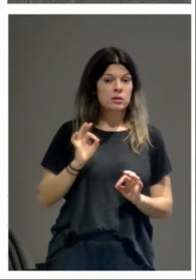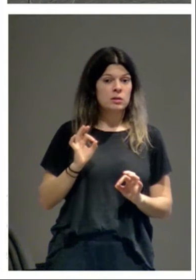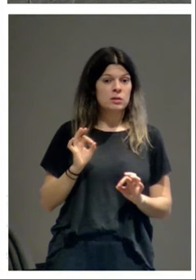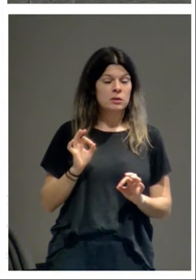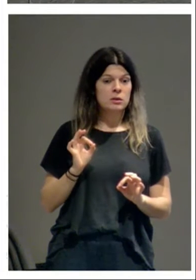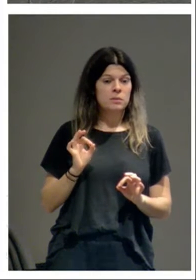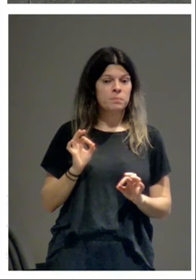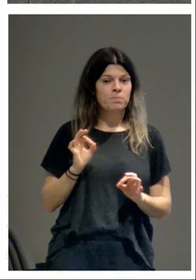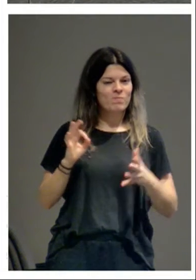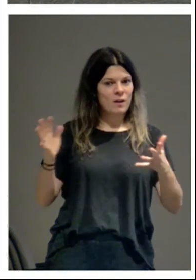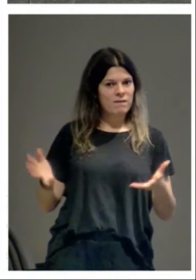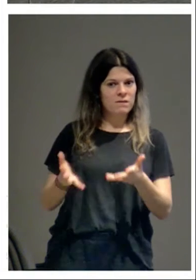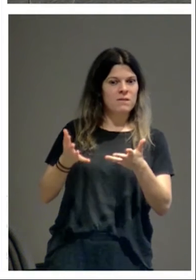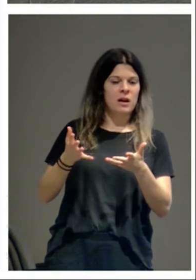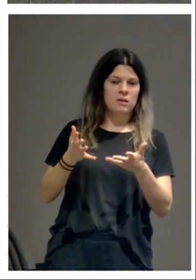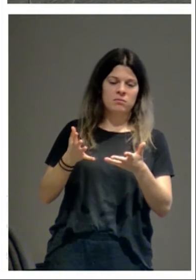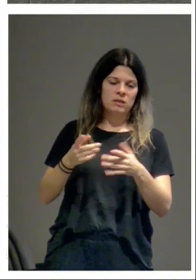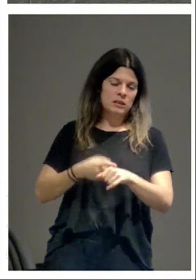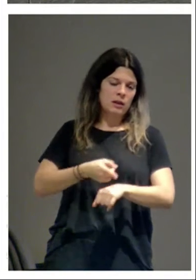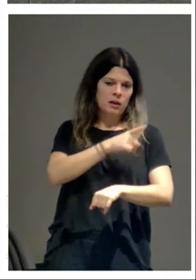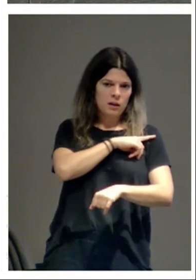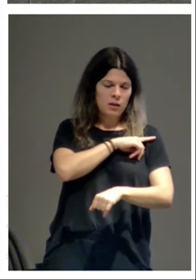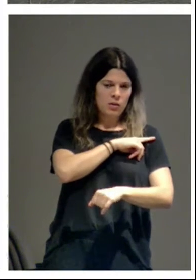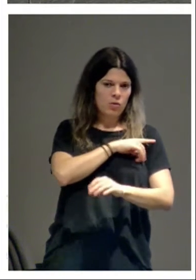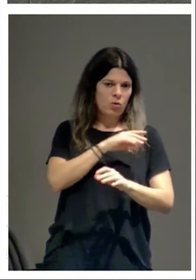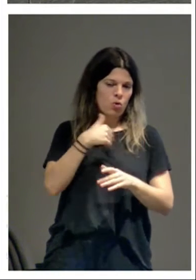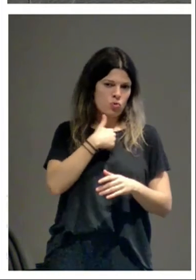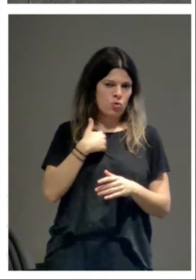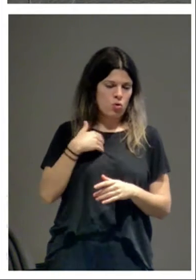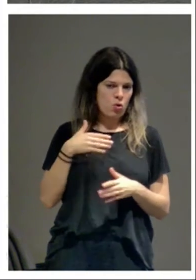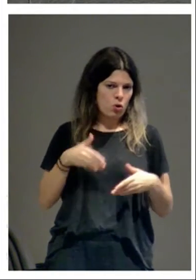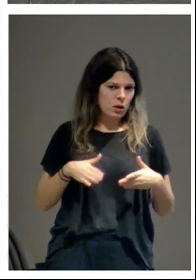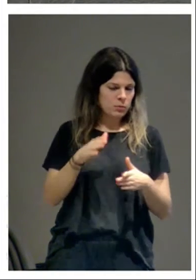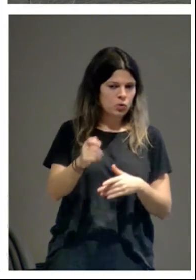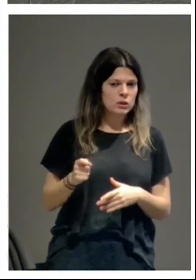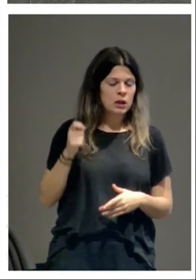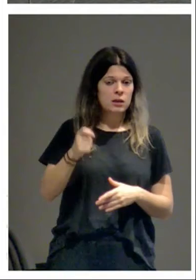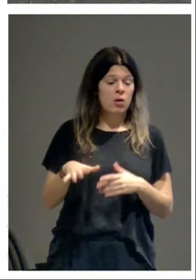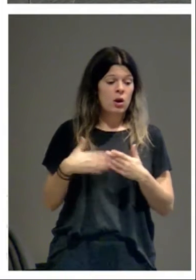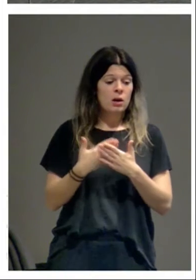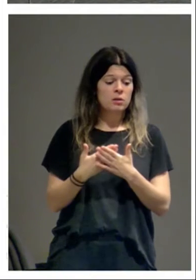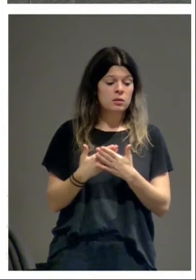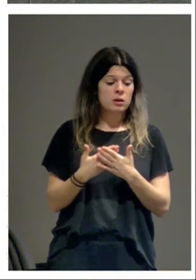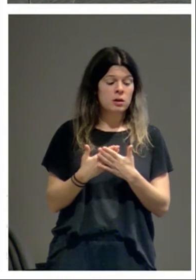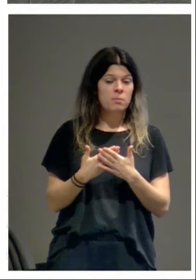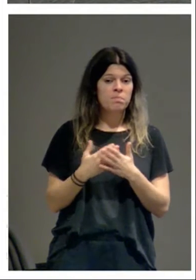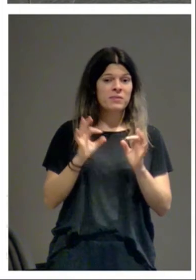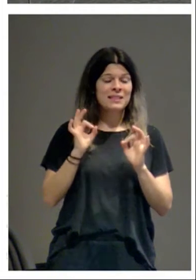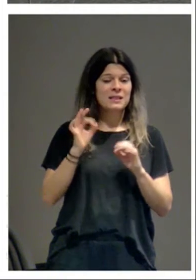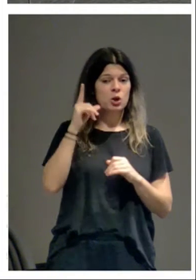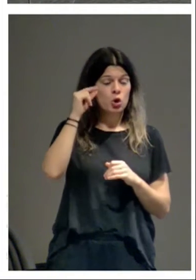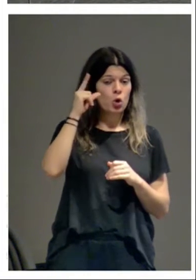exaltaron demasiado el papel que había jugado el Camino de Santiago hasta el punto de hablar del